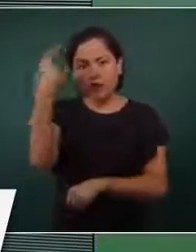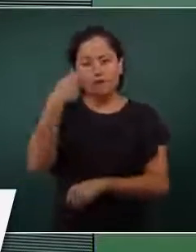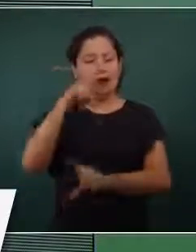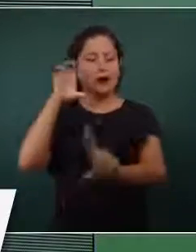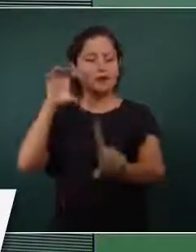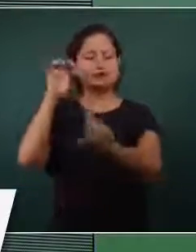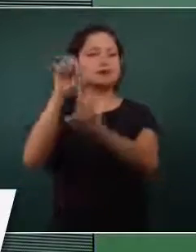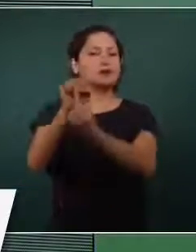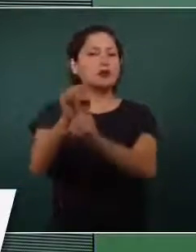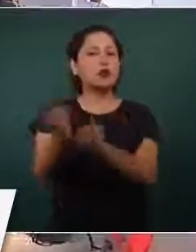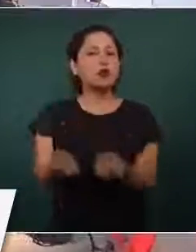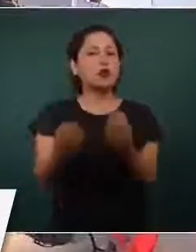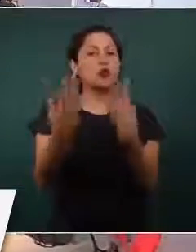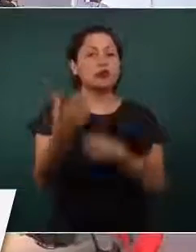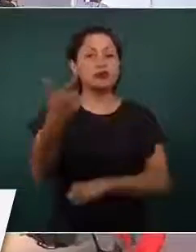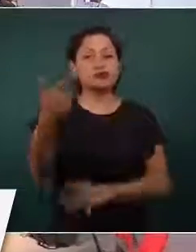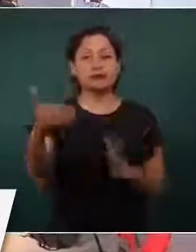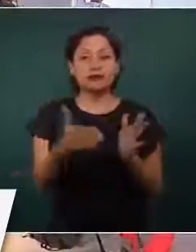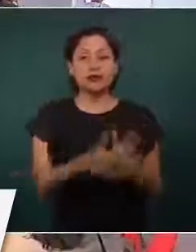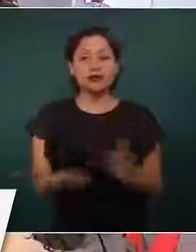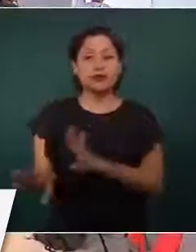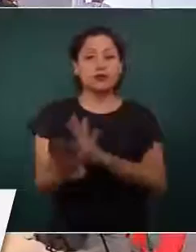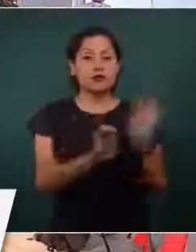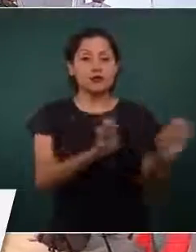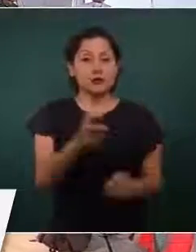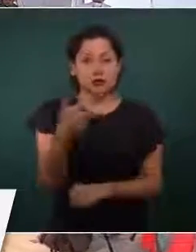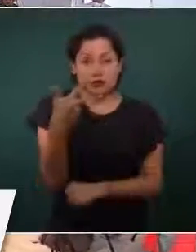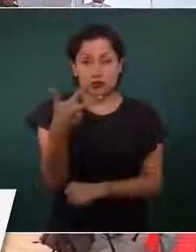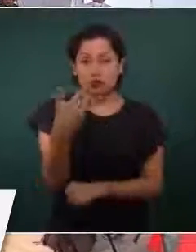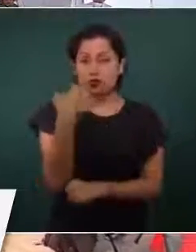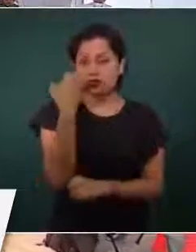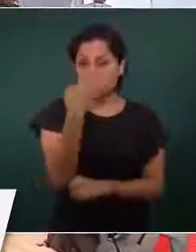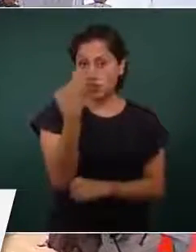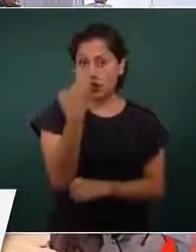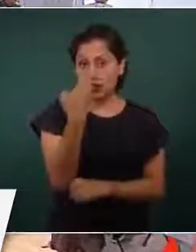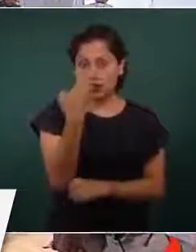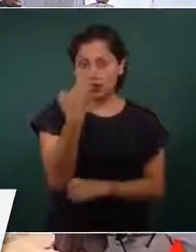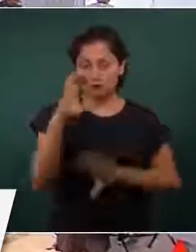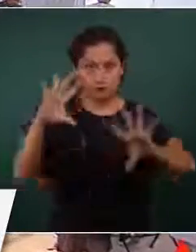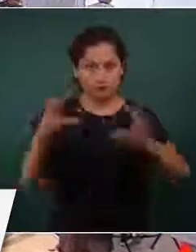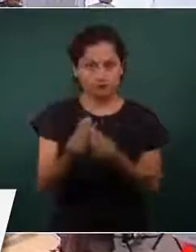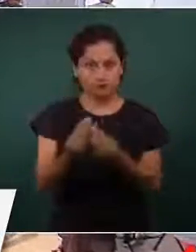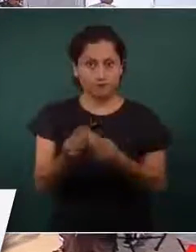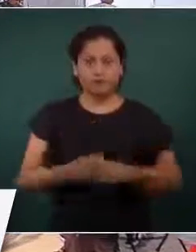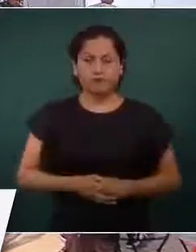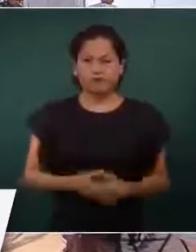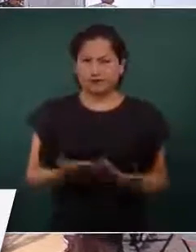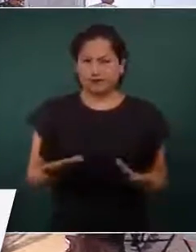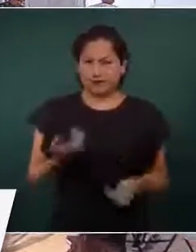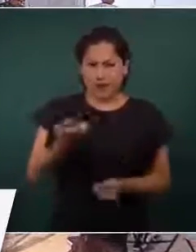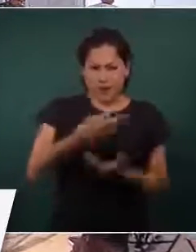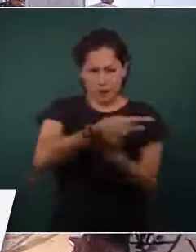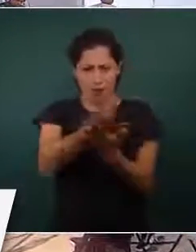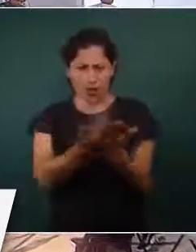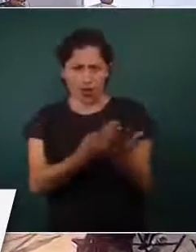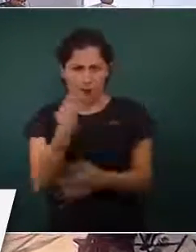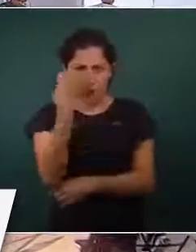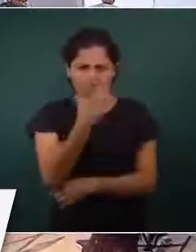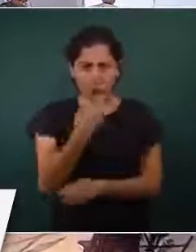de siete mil 908 escuelas. ¿En qué consiste este programa?